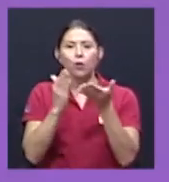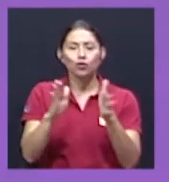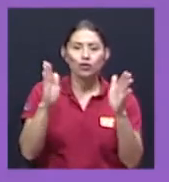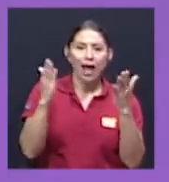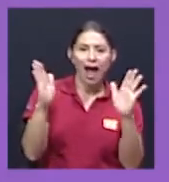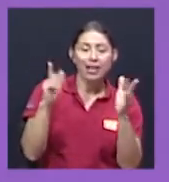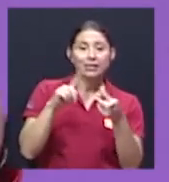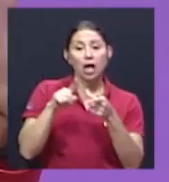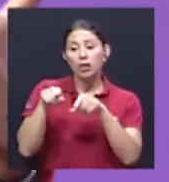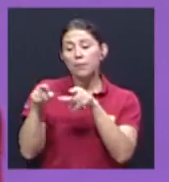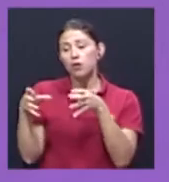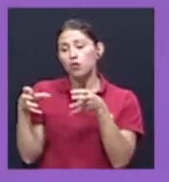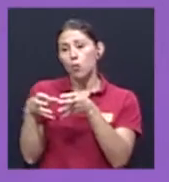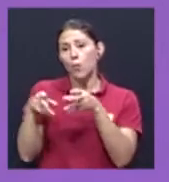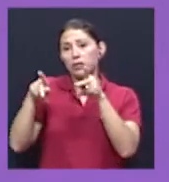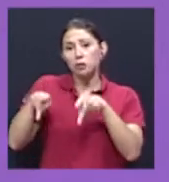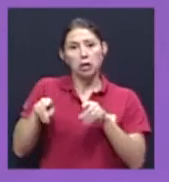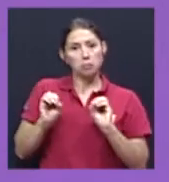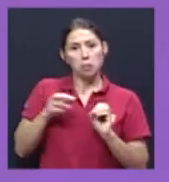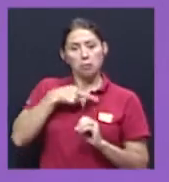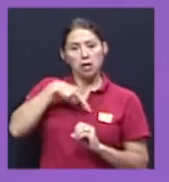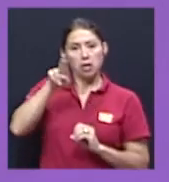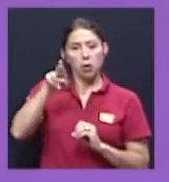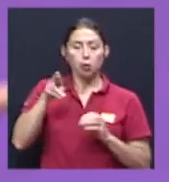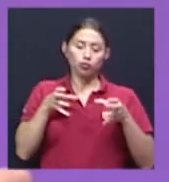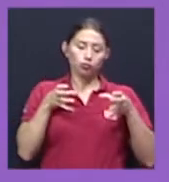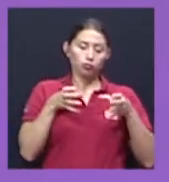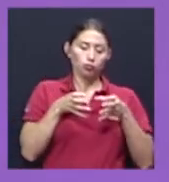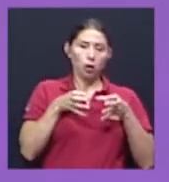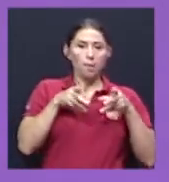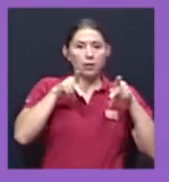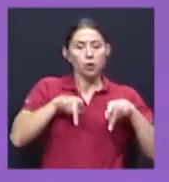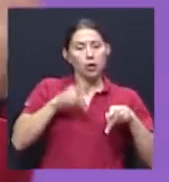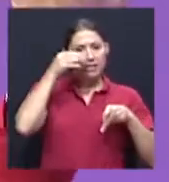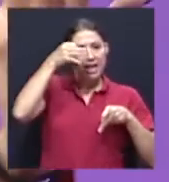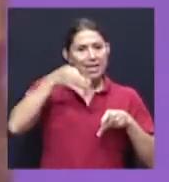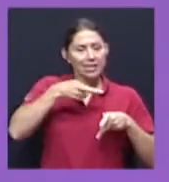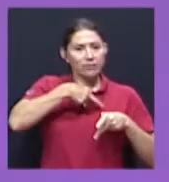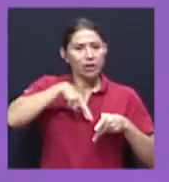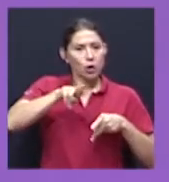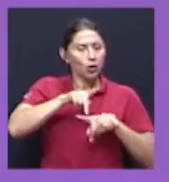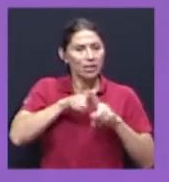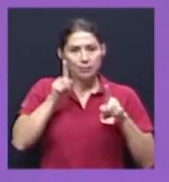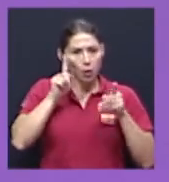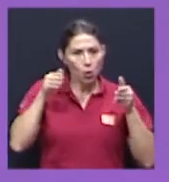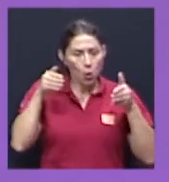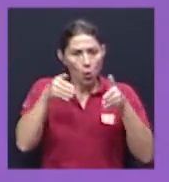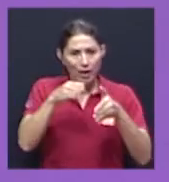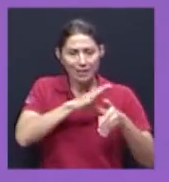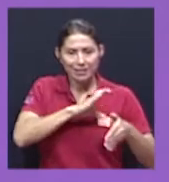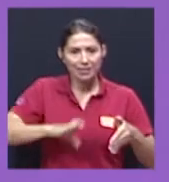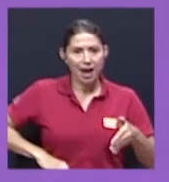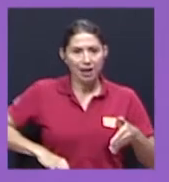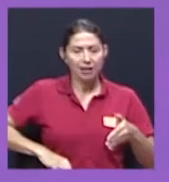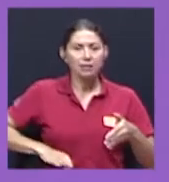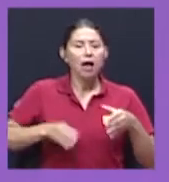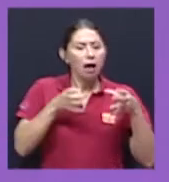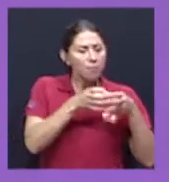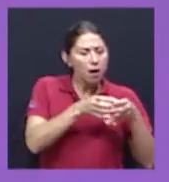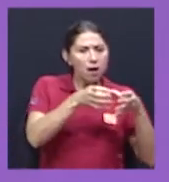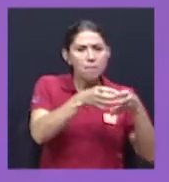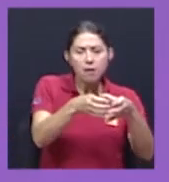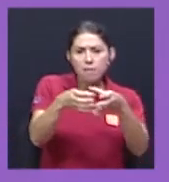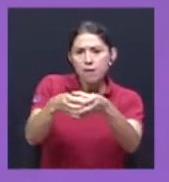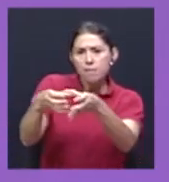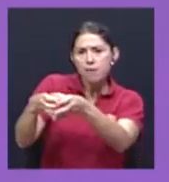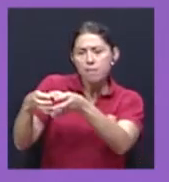de personas de creencias religiosas no cristianas. En fin, logramos, ¿verdad?, sacar material